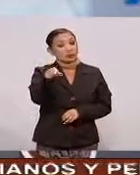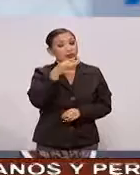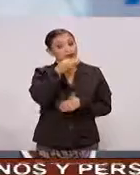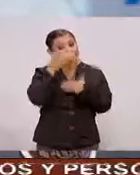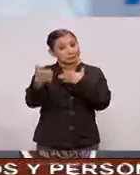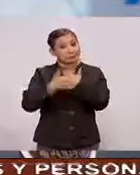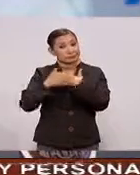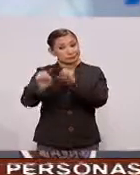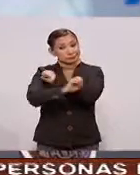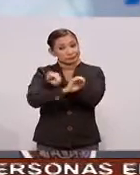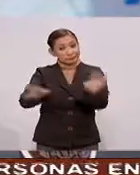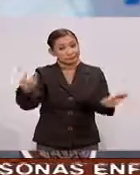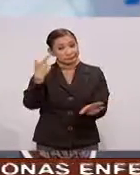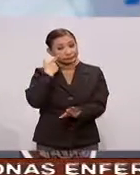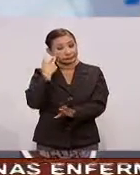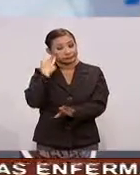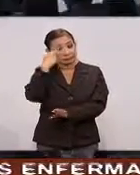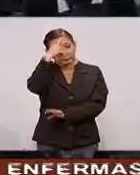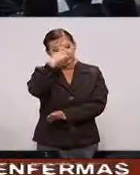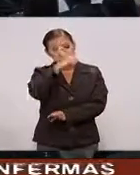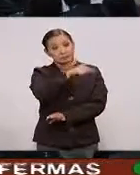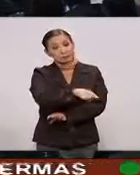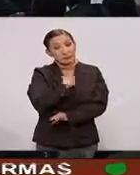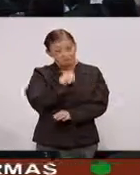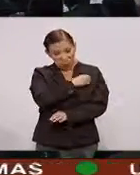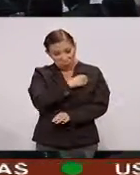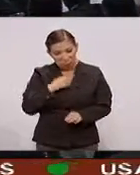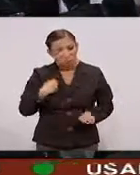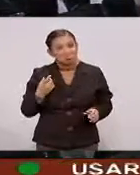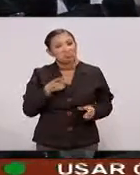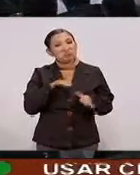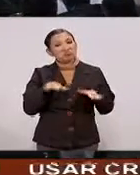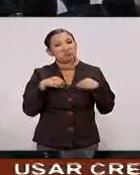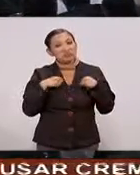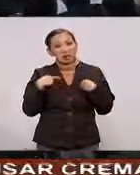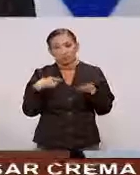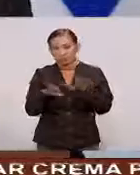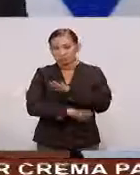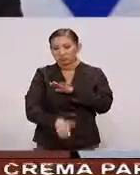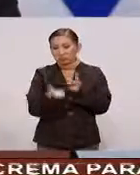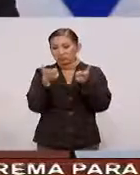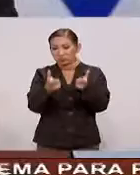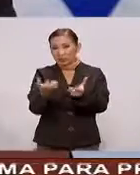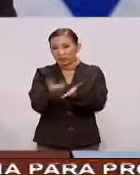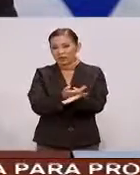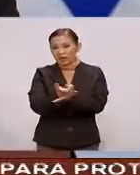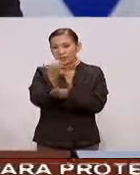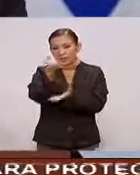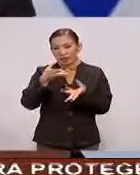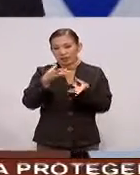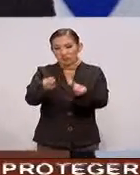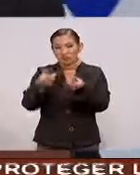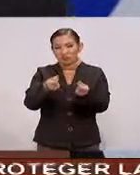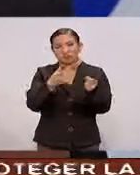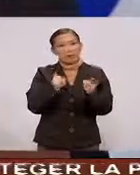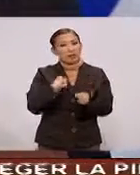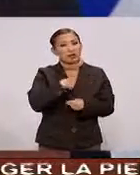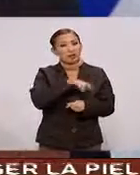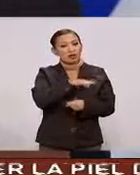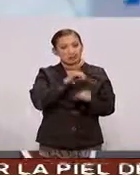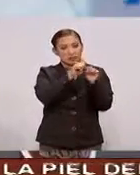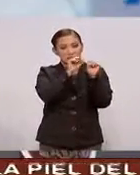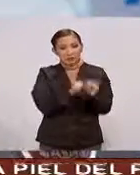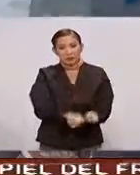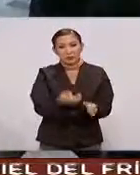señal Muy clara De que México Está comprometido Con la solidez De las finanzas públicas Y de nuestro